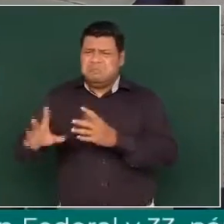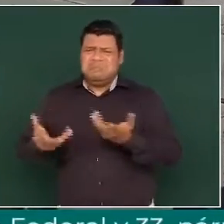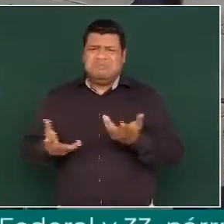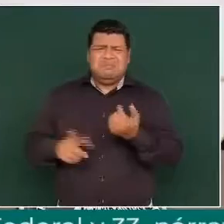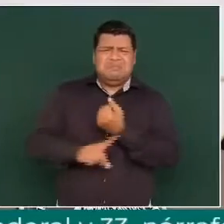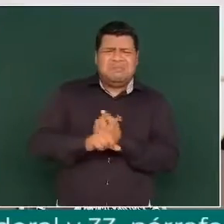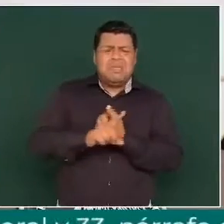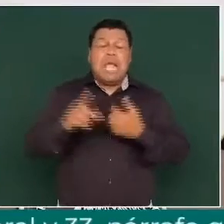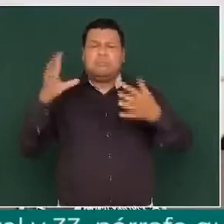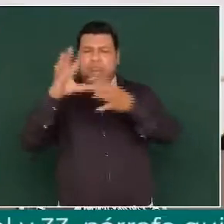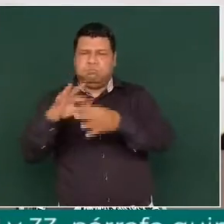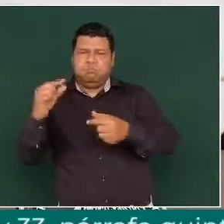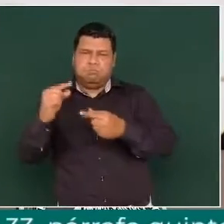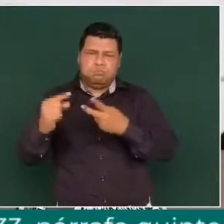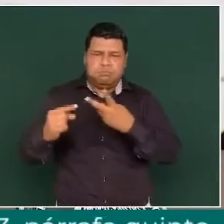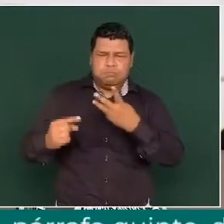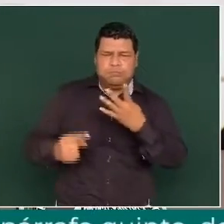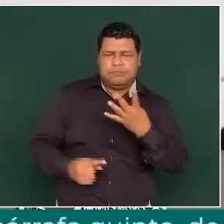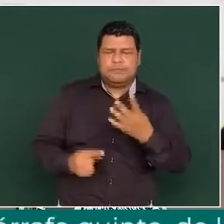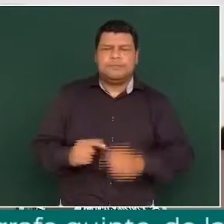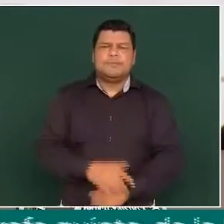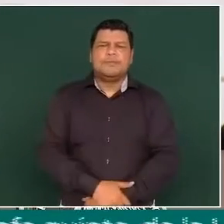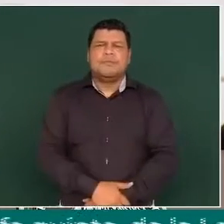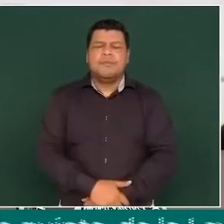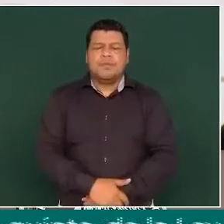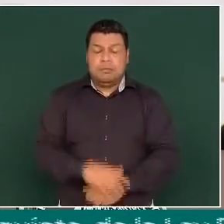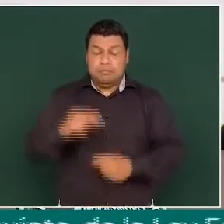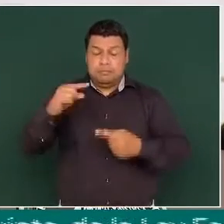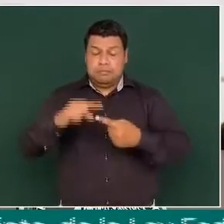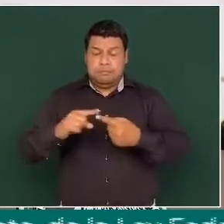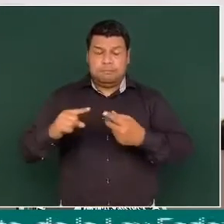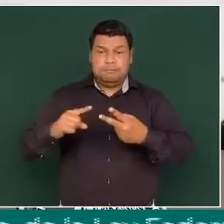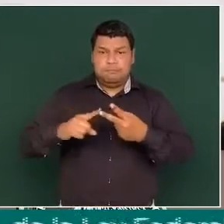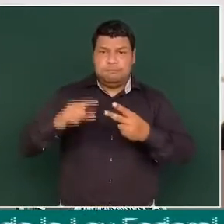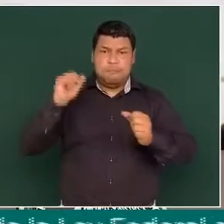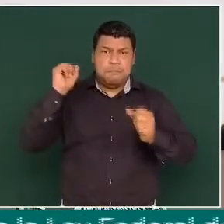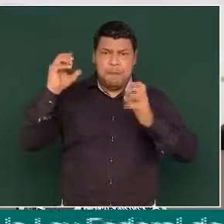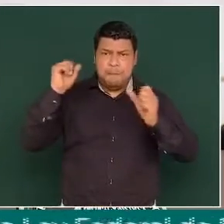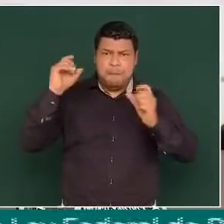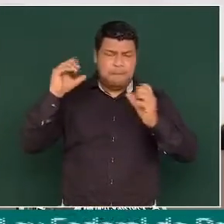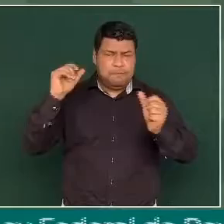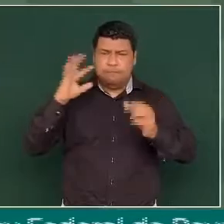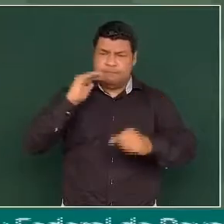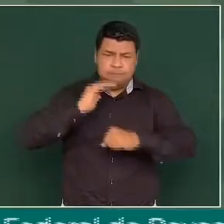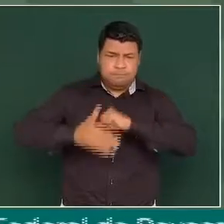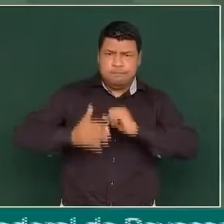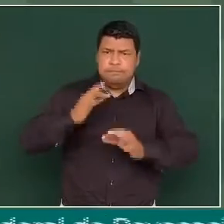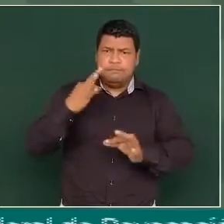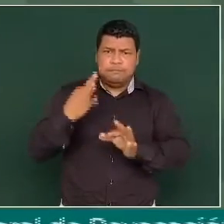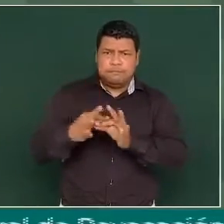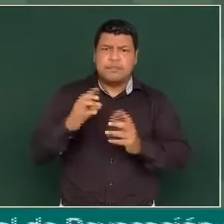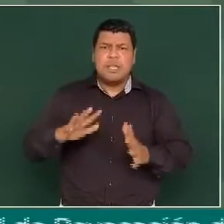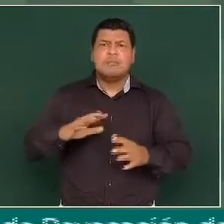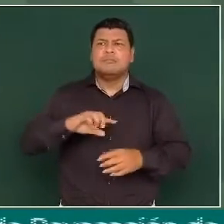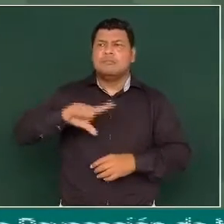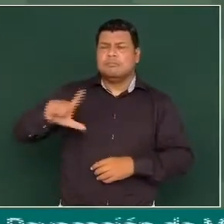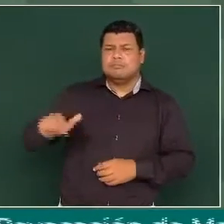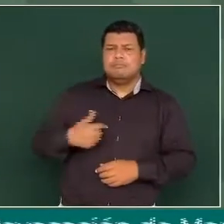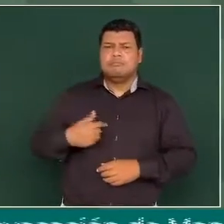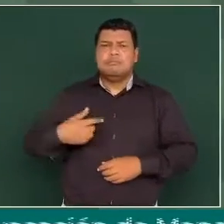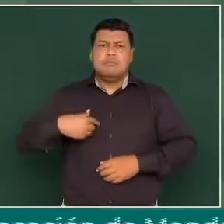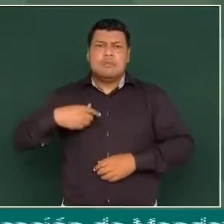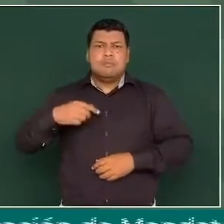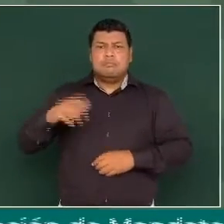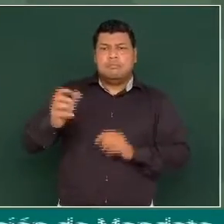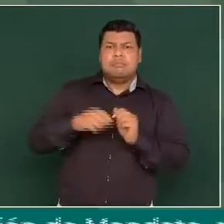Terminando estas intervenciones, abrimos para preguntas y respuestas.